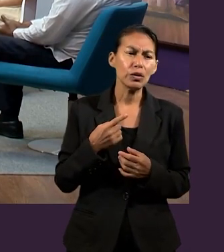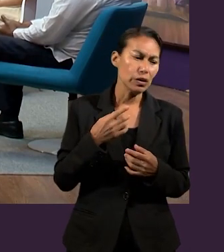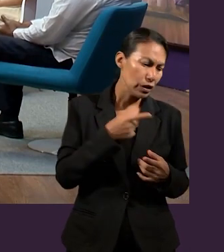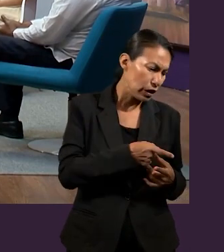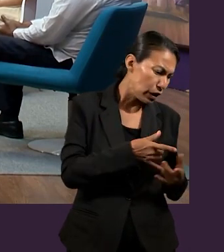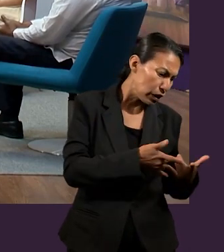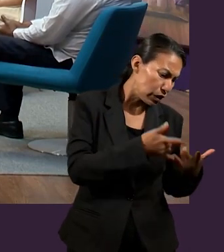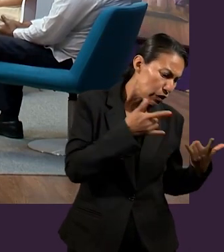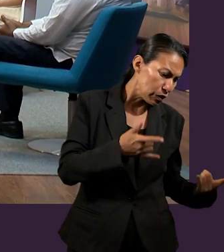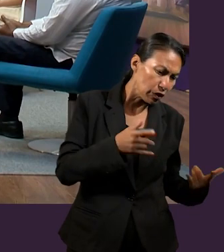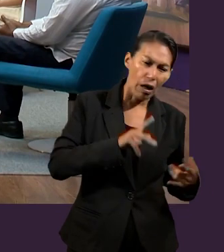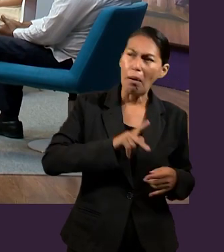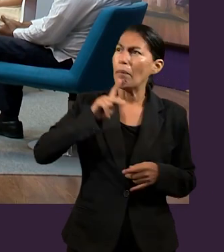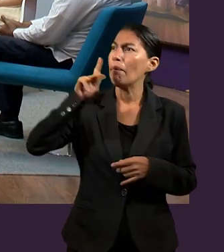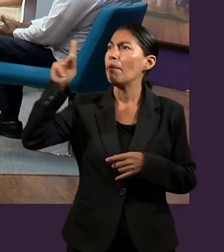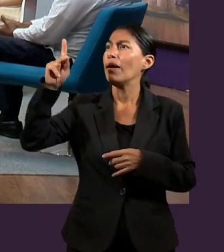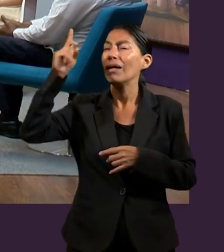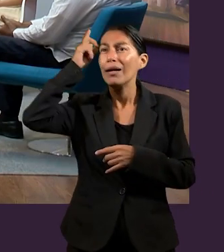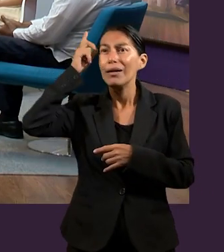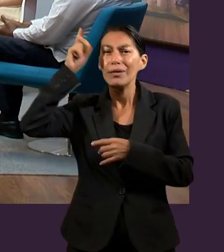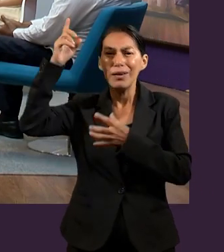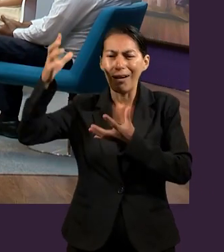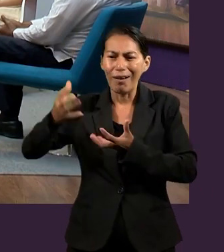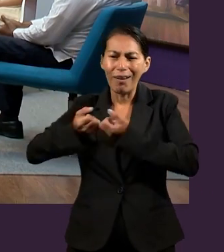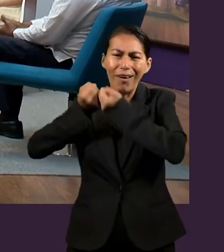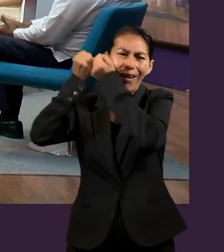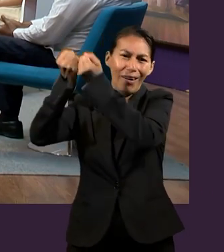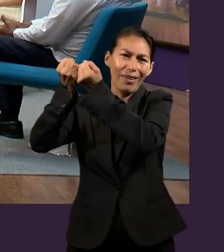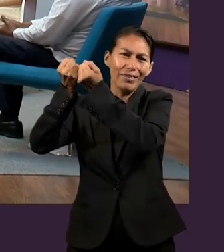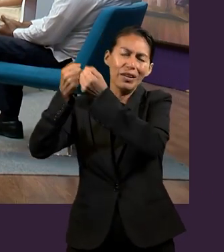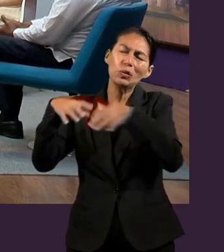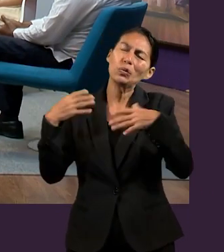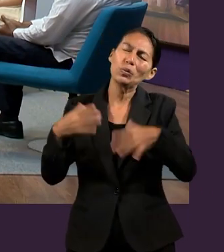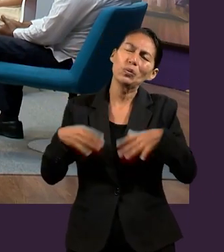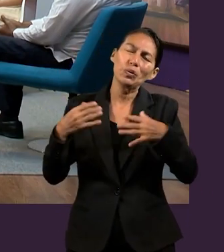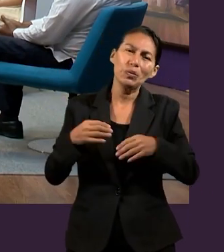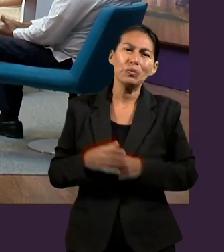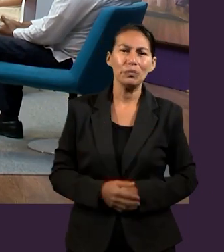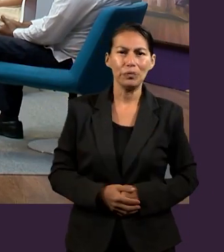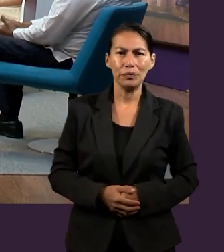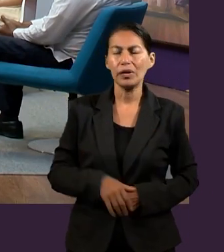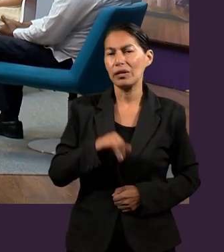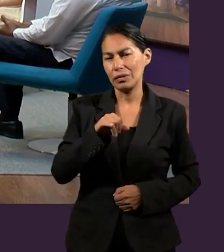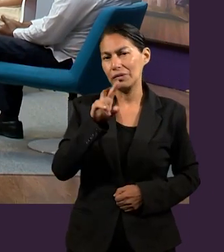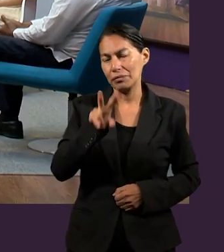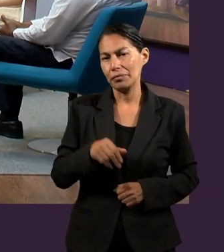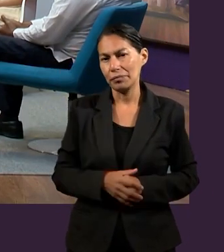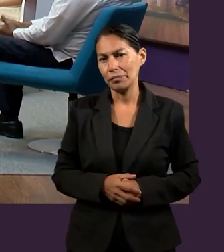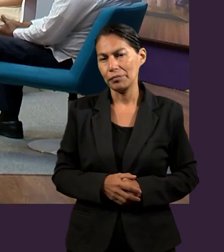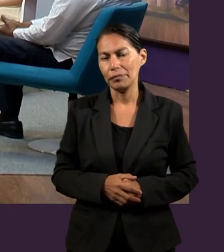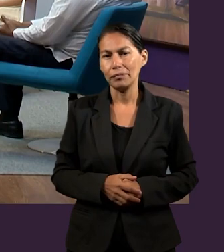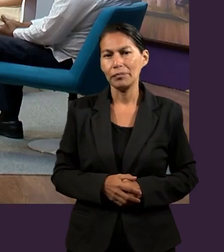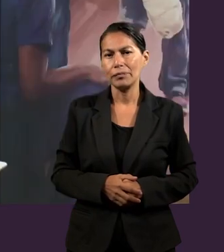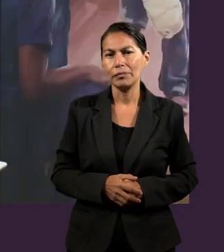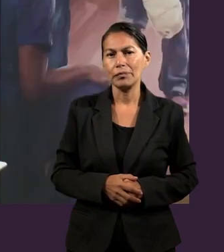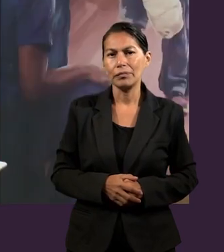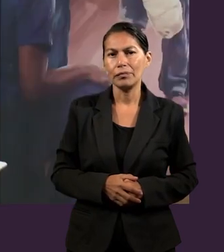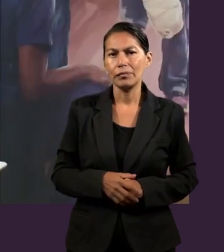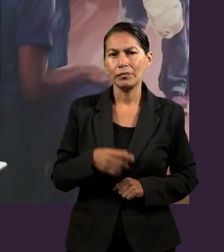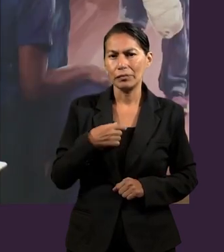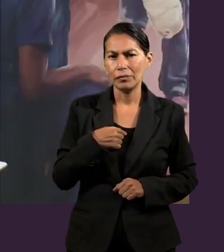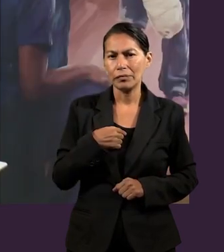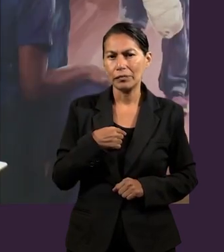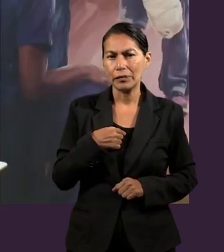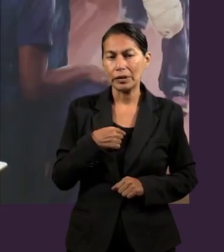estamos tratando, pues se unen con la historia de rescate a través de nuestro Señor Jesucristo. Sí, pues